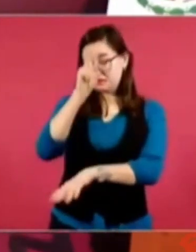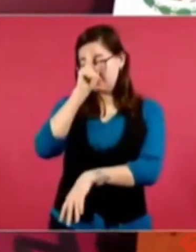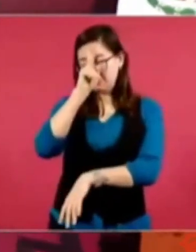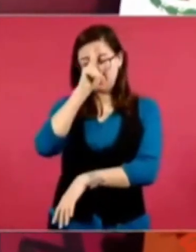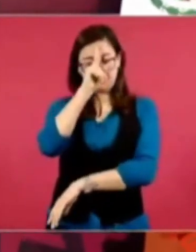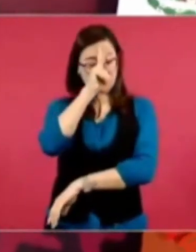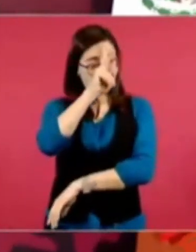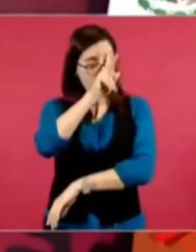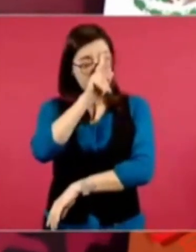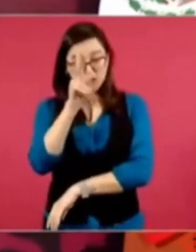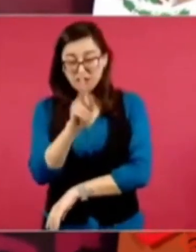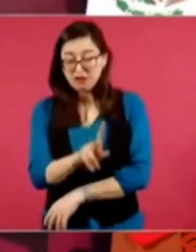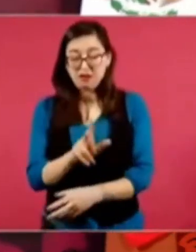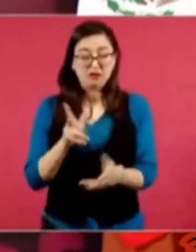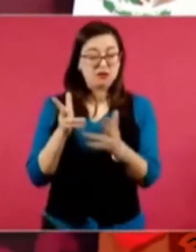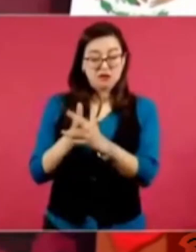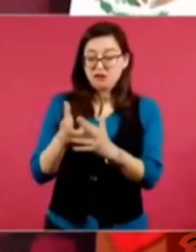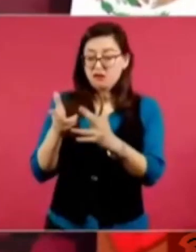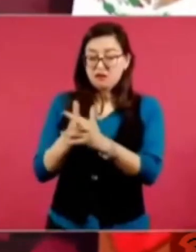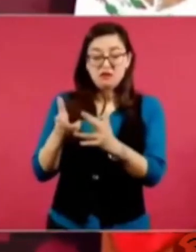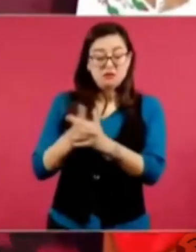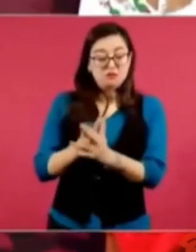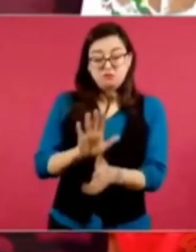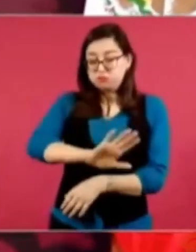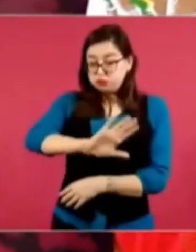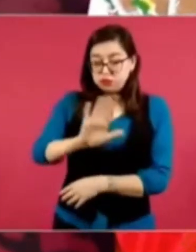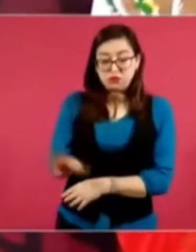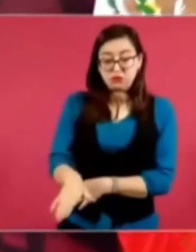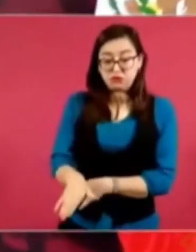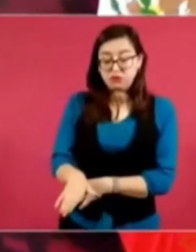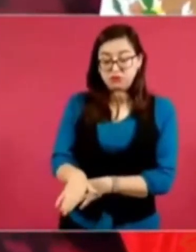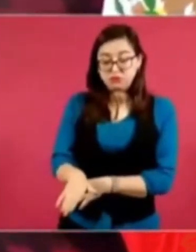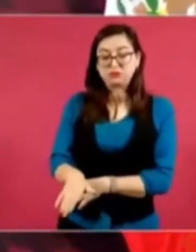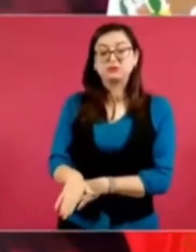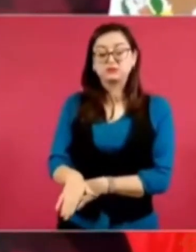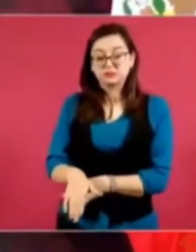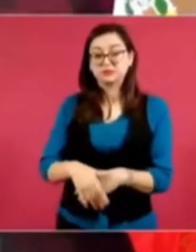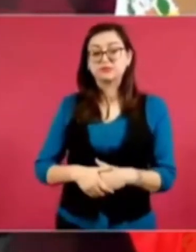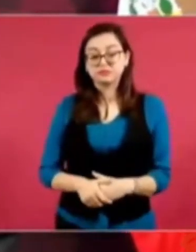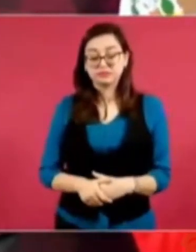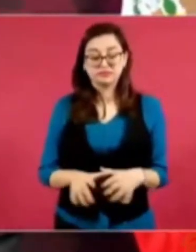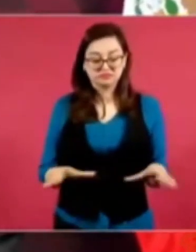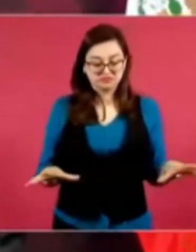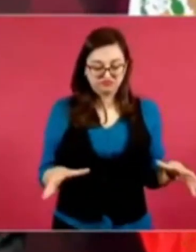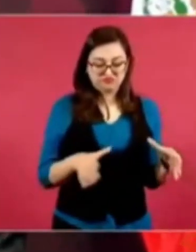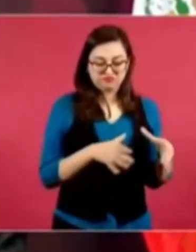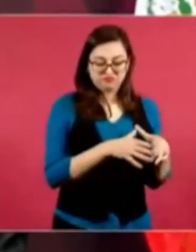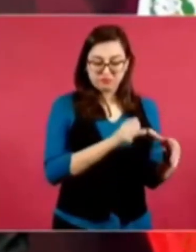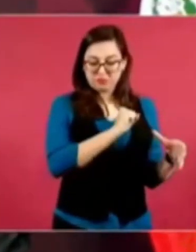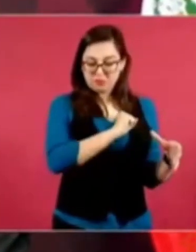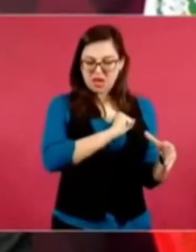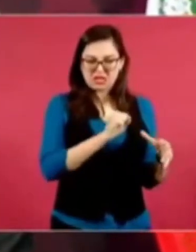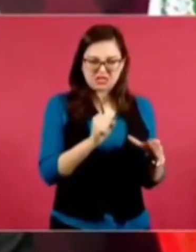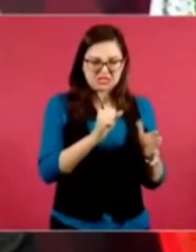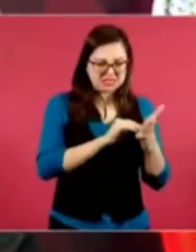que fue víctima de rufianes, de una pandilla de rufianes.